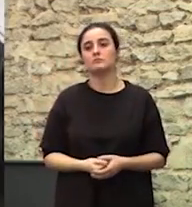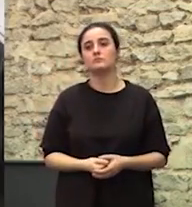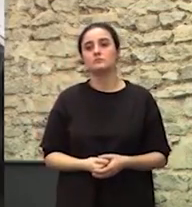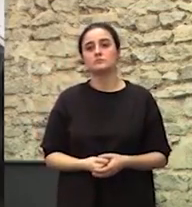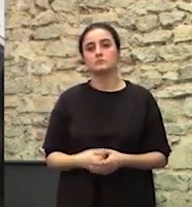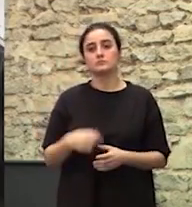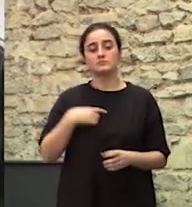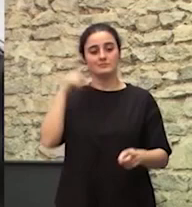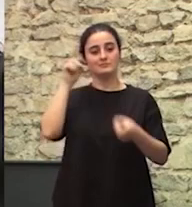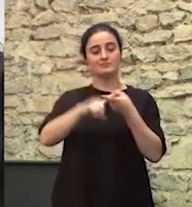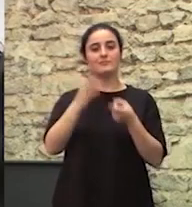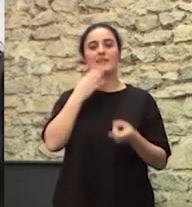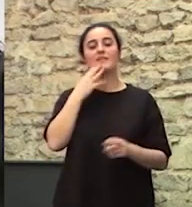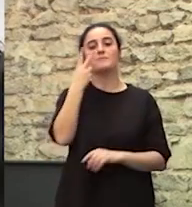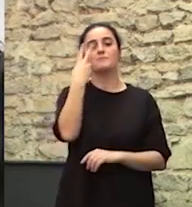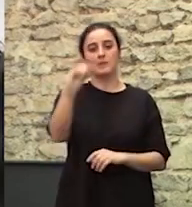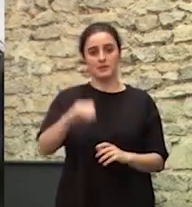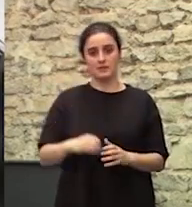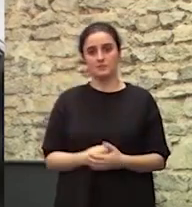me casé a los 20 años